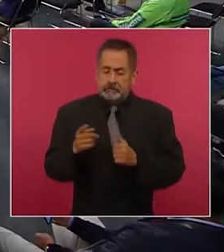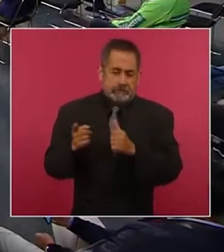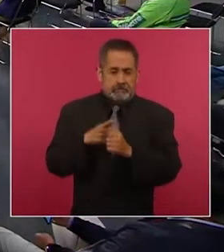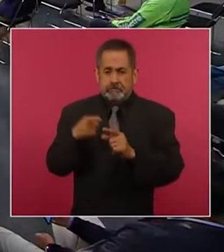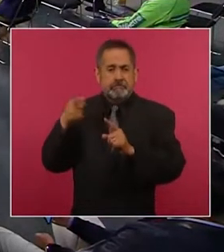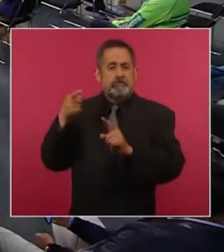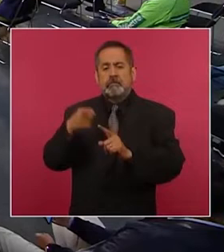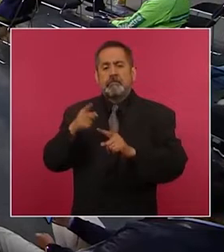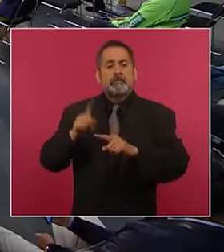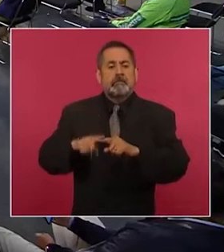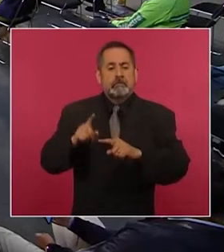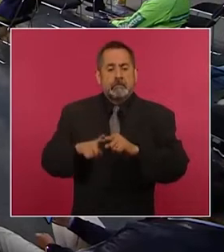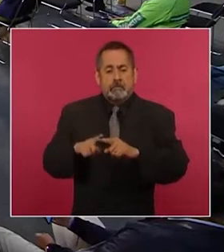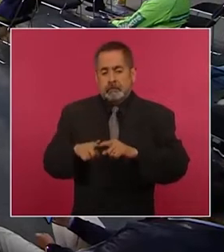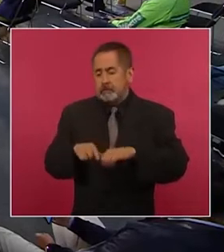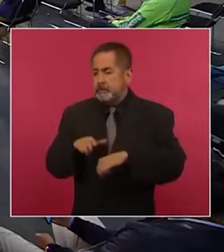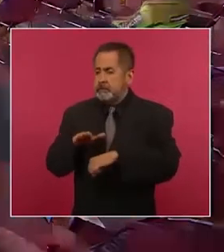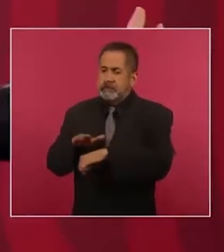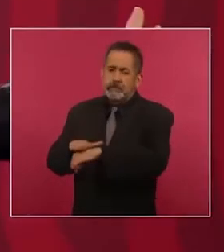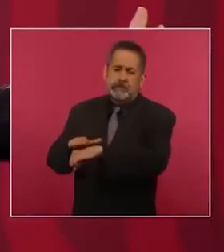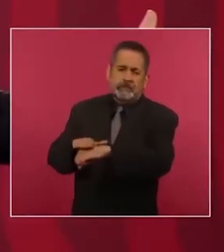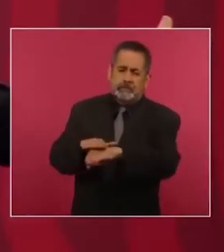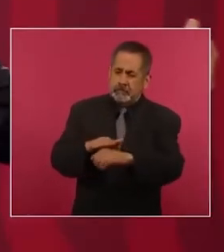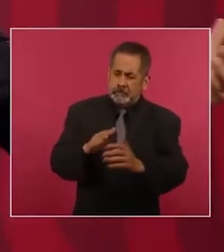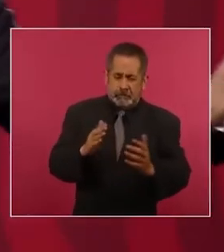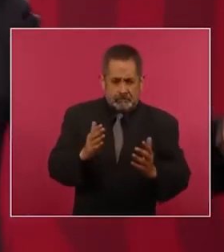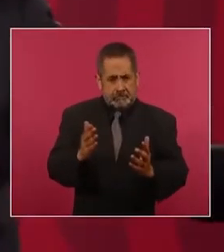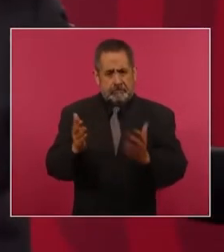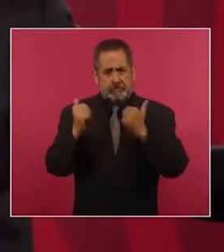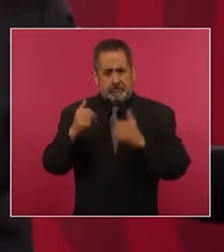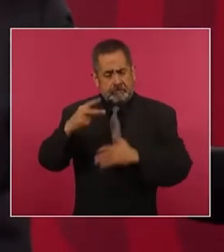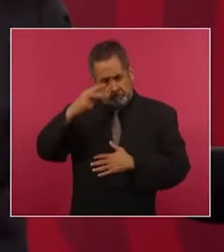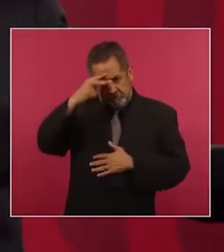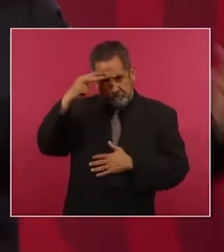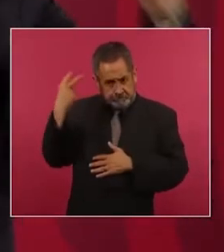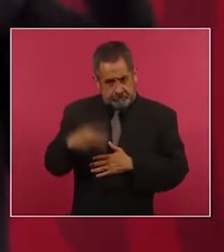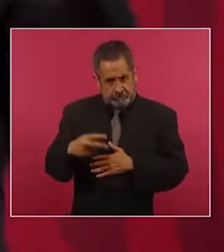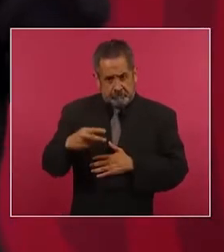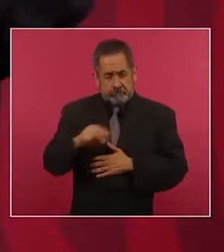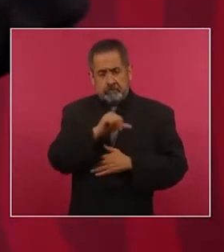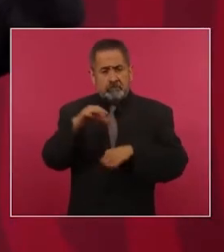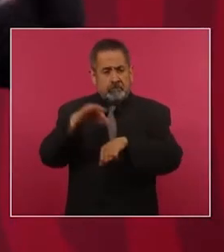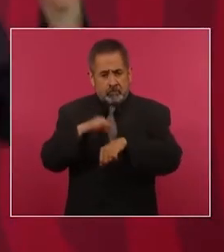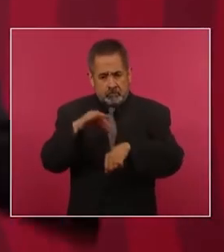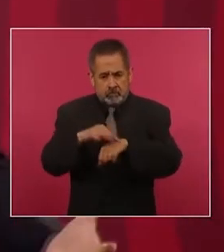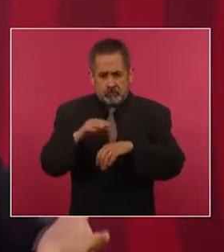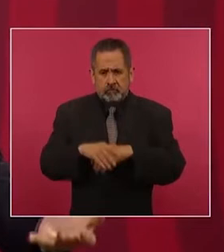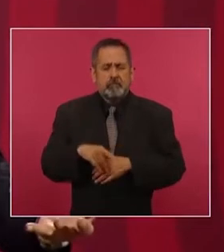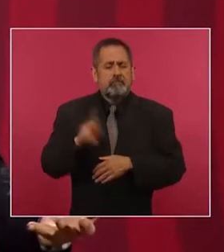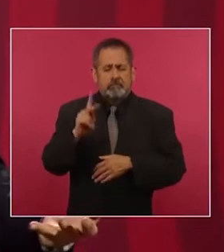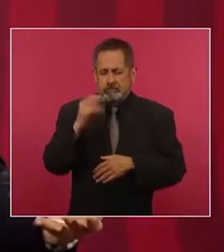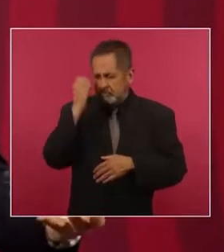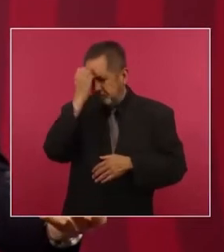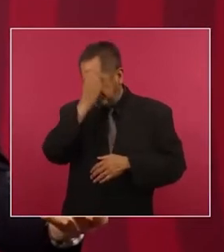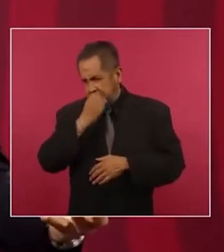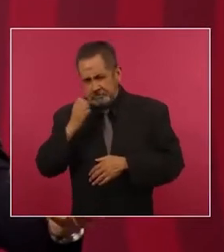convocar a todos los médicos de México, pero lo tenemos analizado